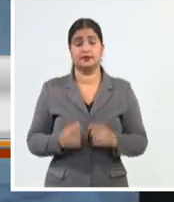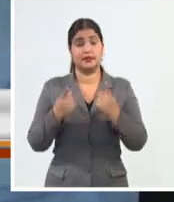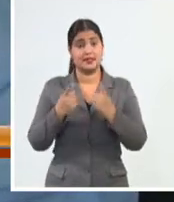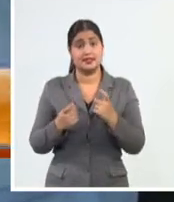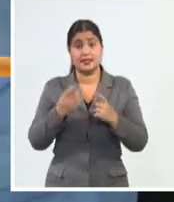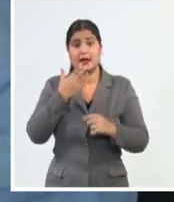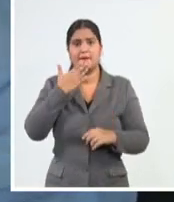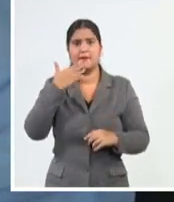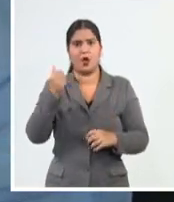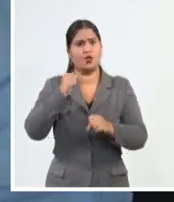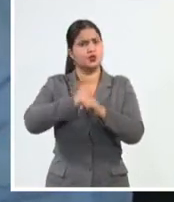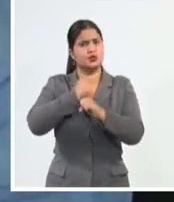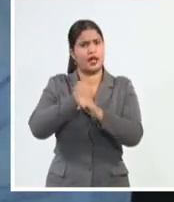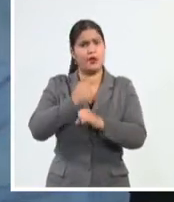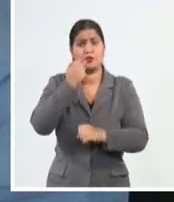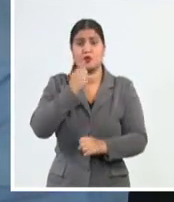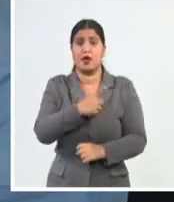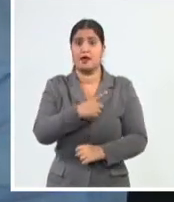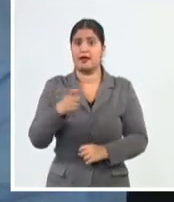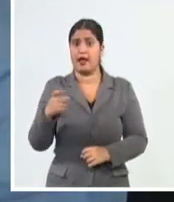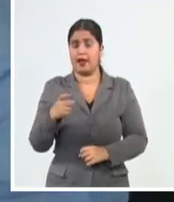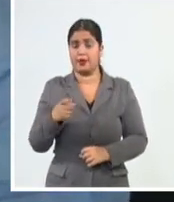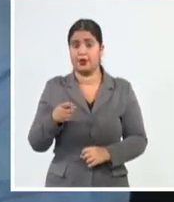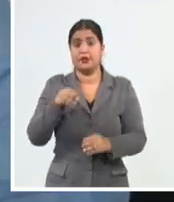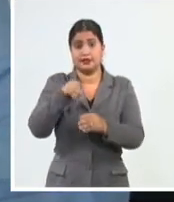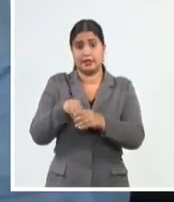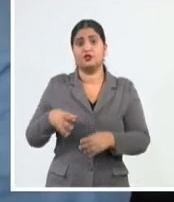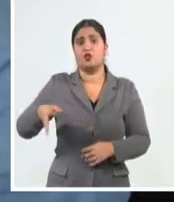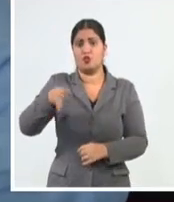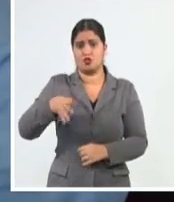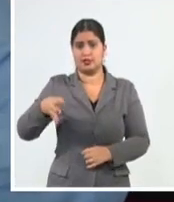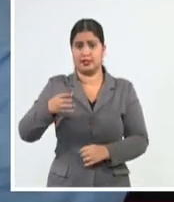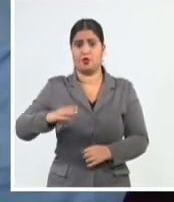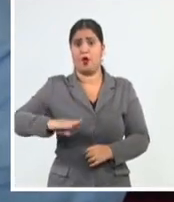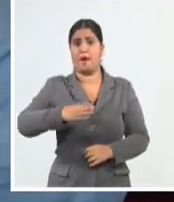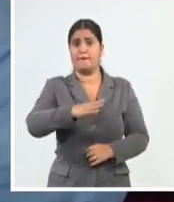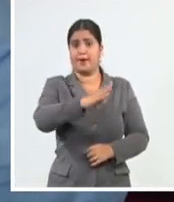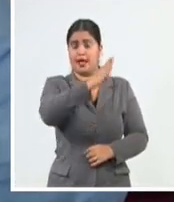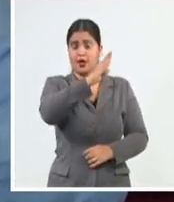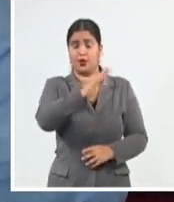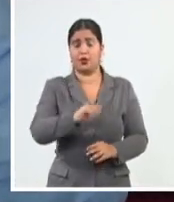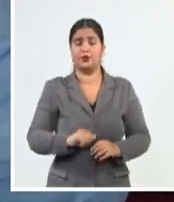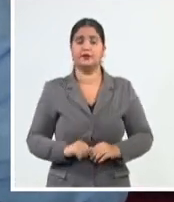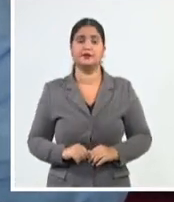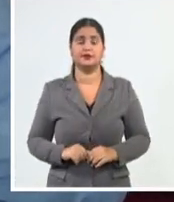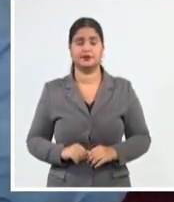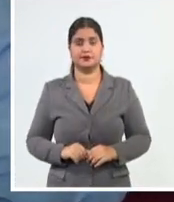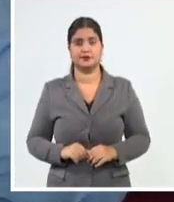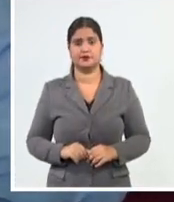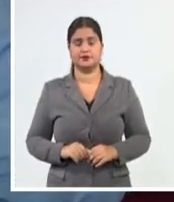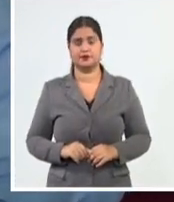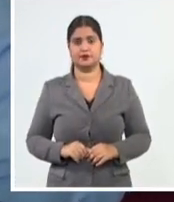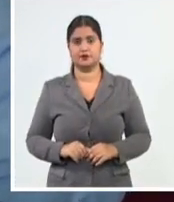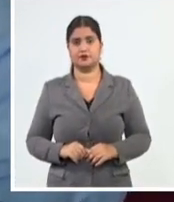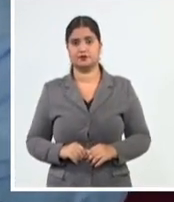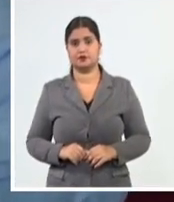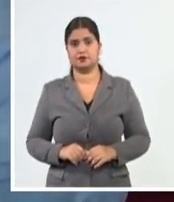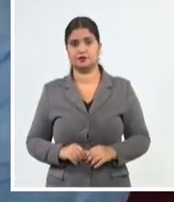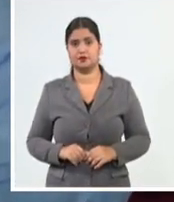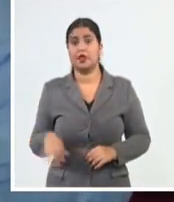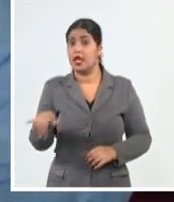y el aislamiento e ingresos de los pacientes que están confirmados y